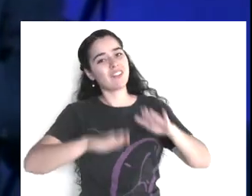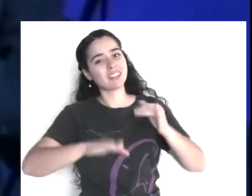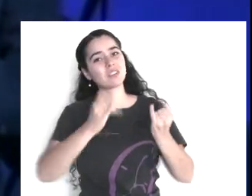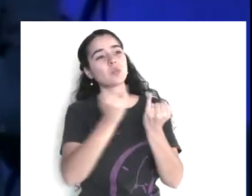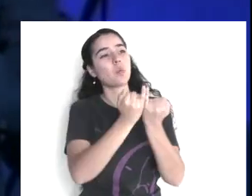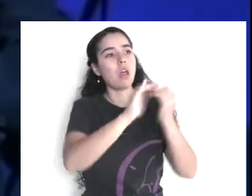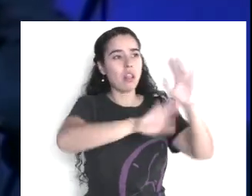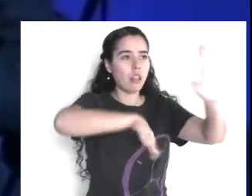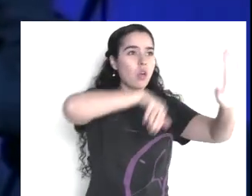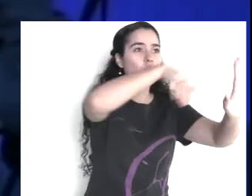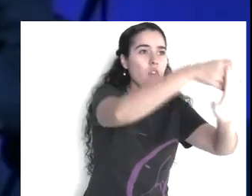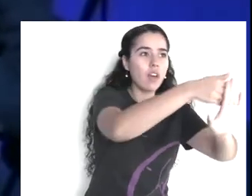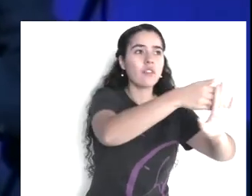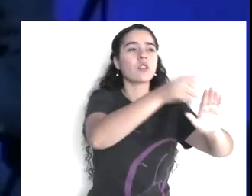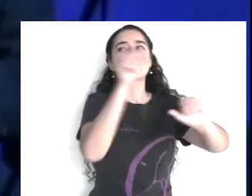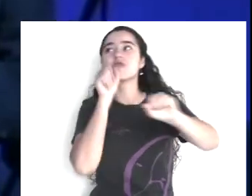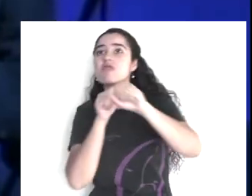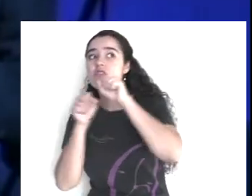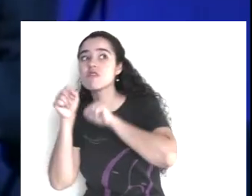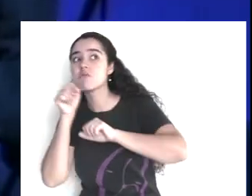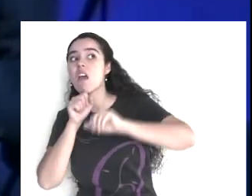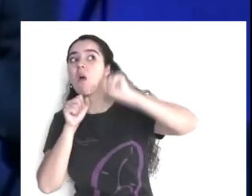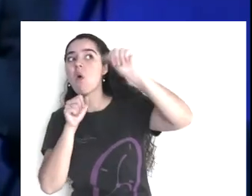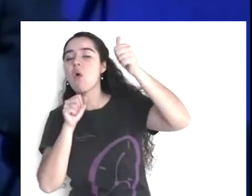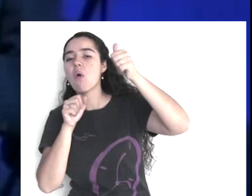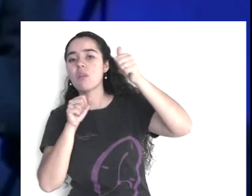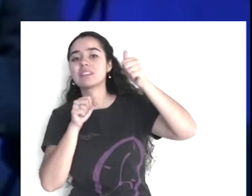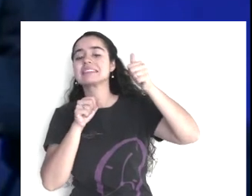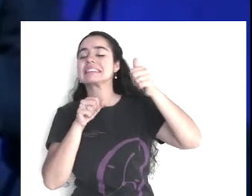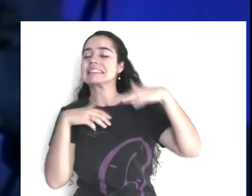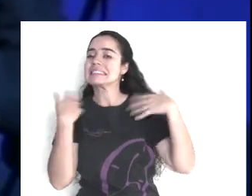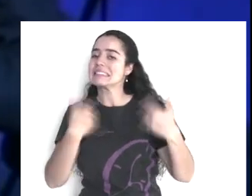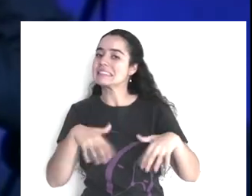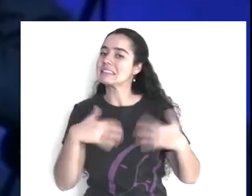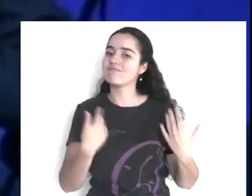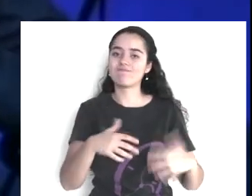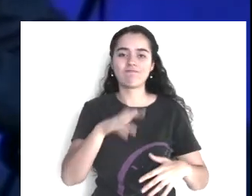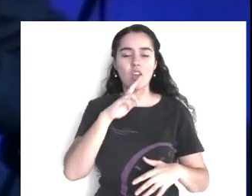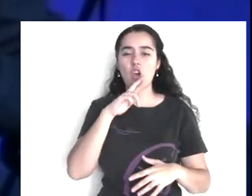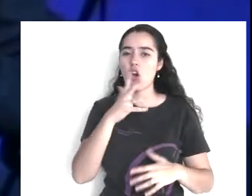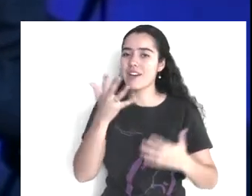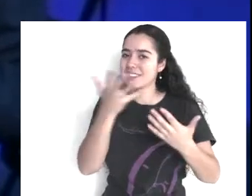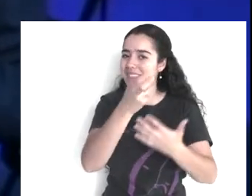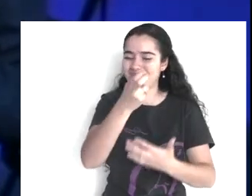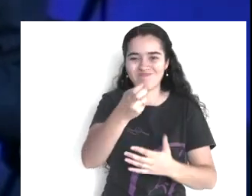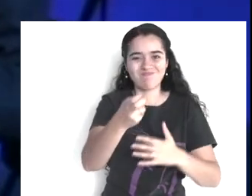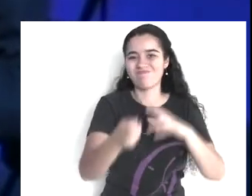otros, muchas veces, que les pareció, versículo,